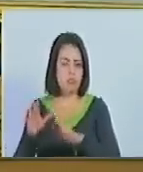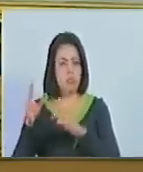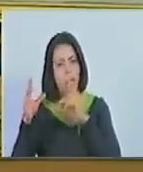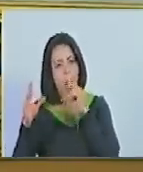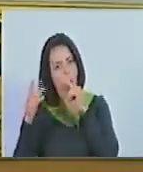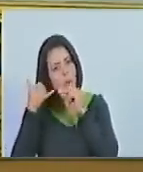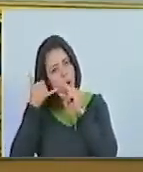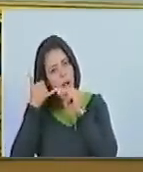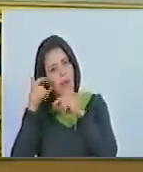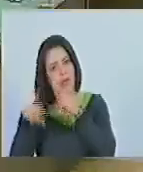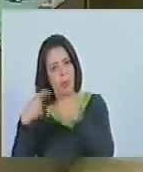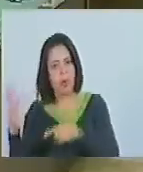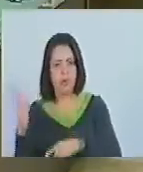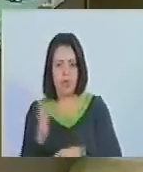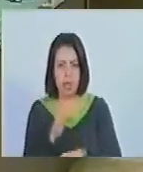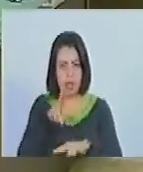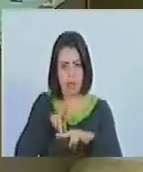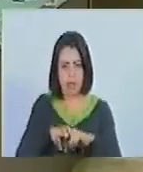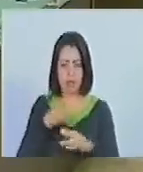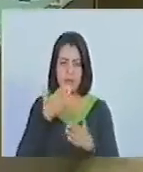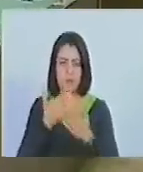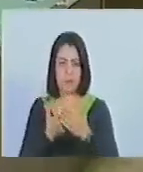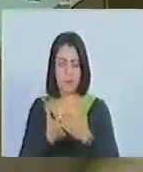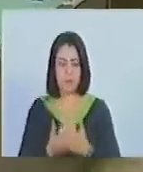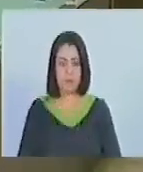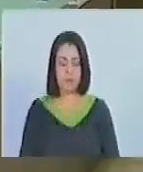conversación y luego reingresar. Gracias.